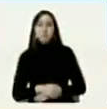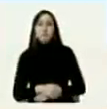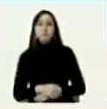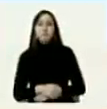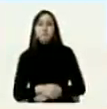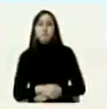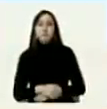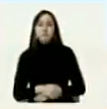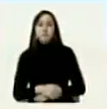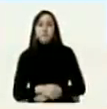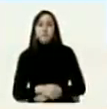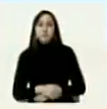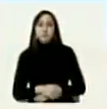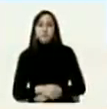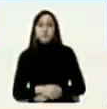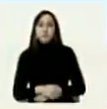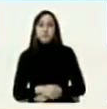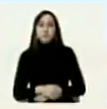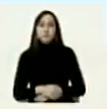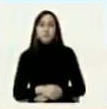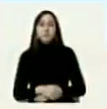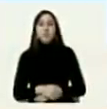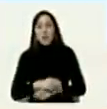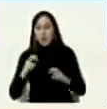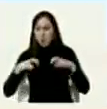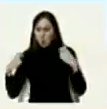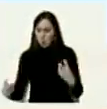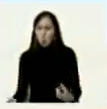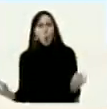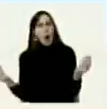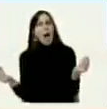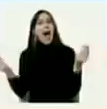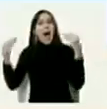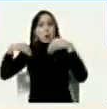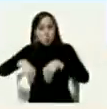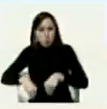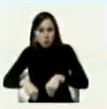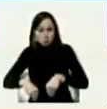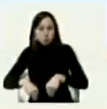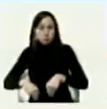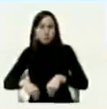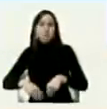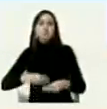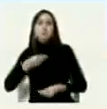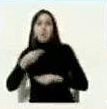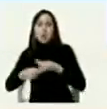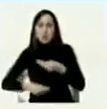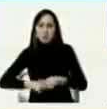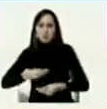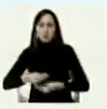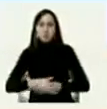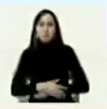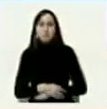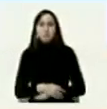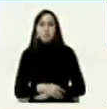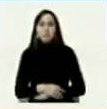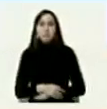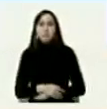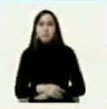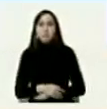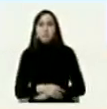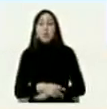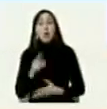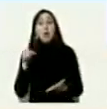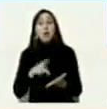una mesa de negociación de acuerdos con la